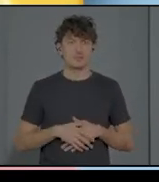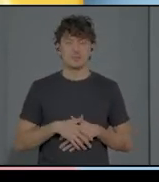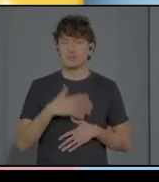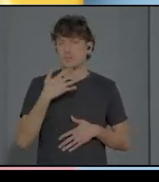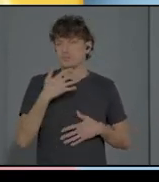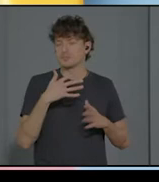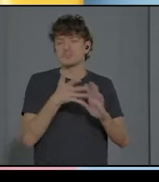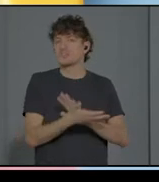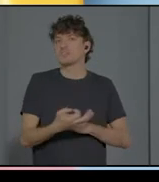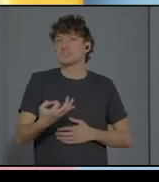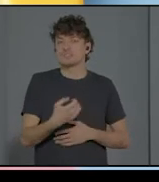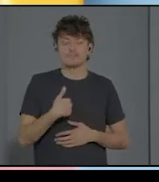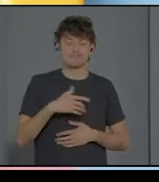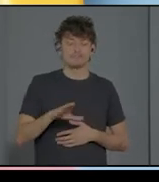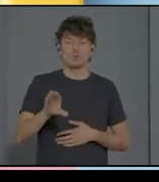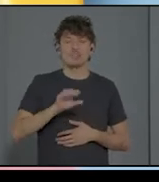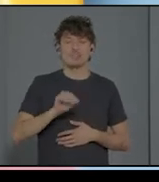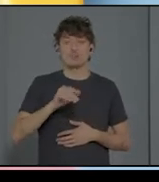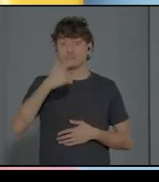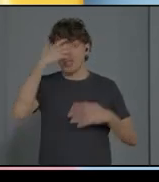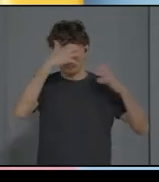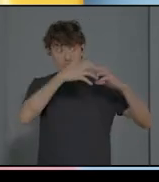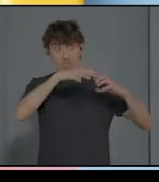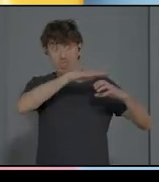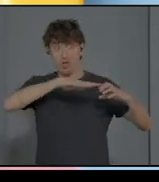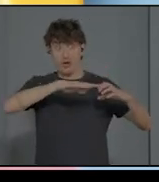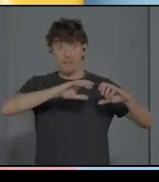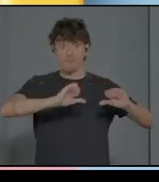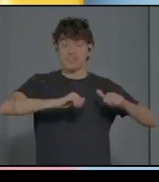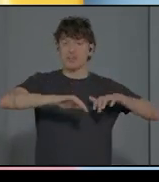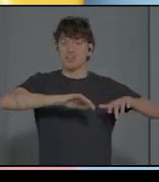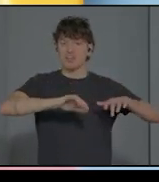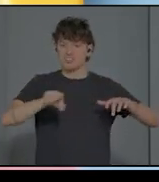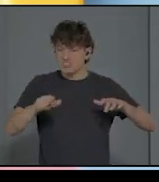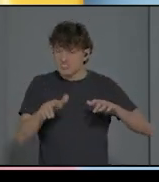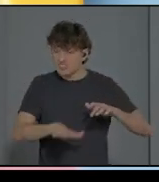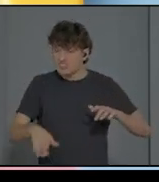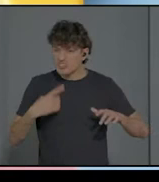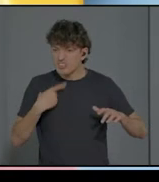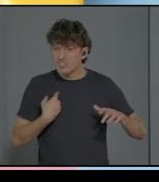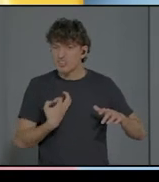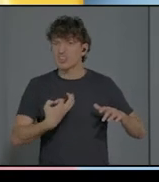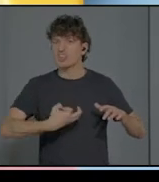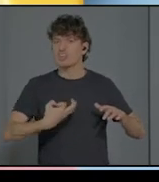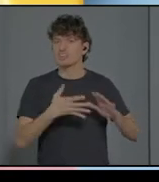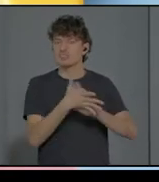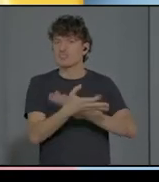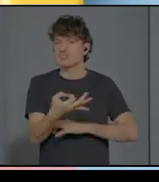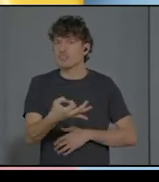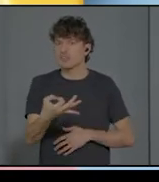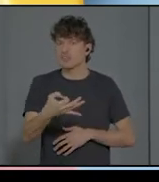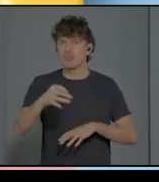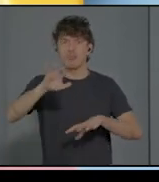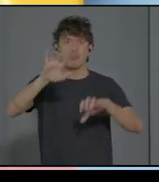esta zona. Esta zona, digo, ¿qué me está diciendo el niño? Por lo tanto, mientras que el llanto